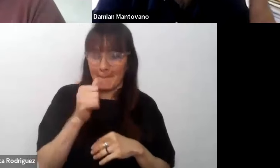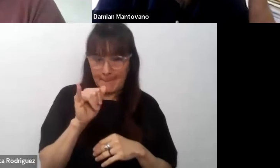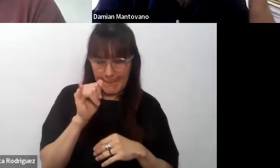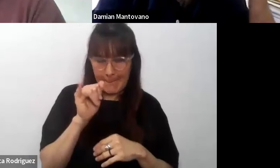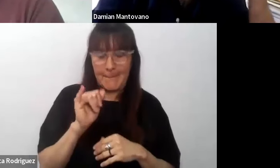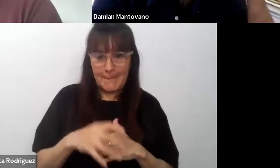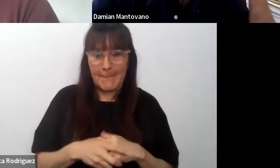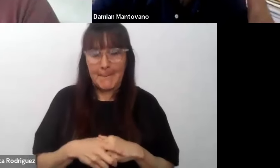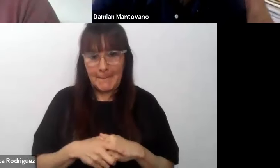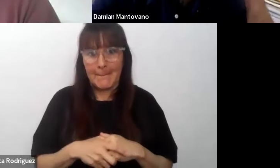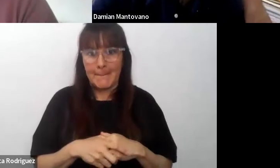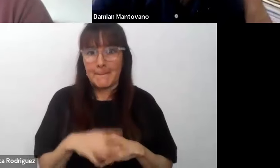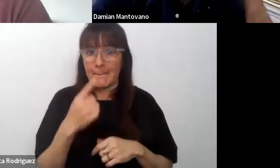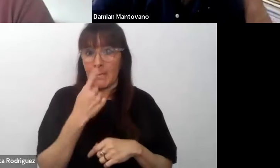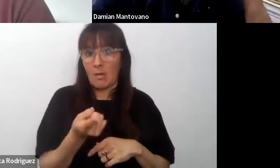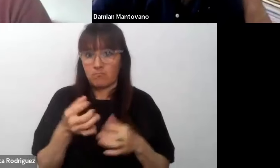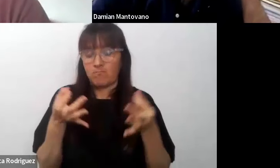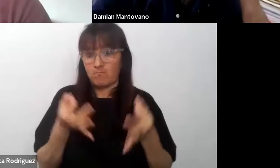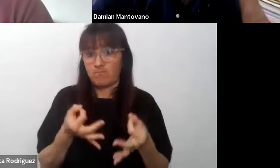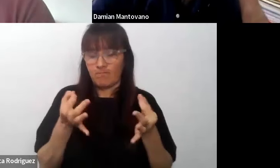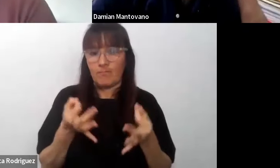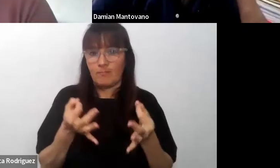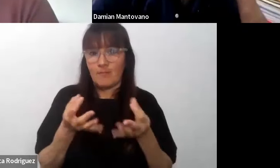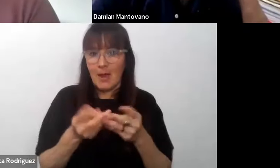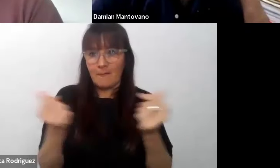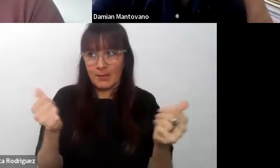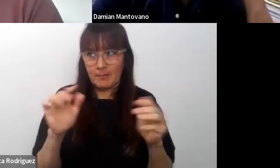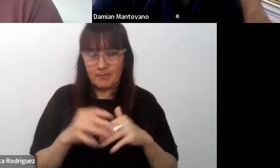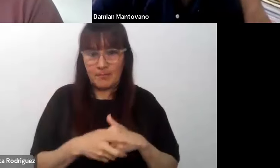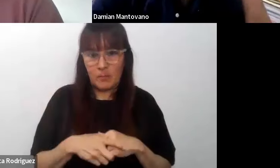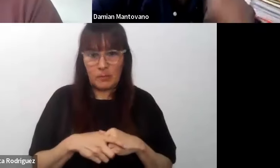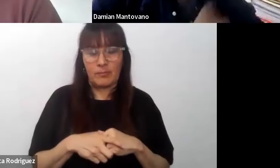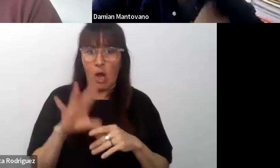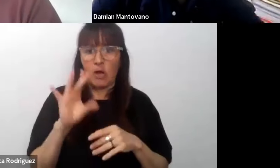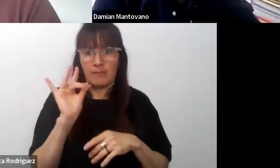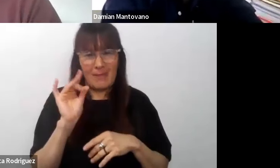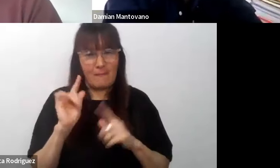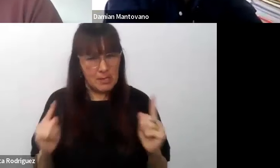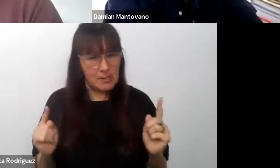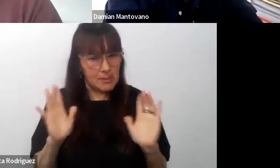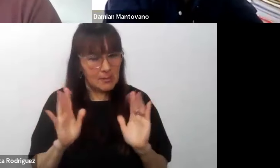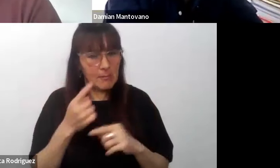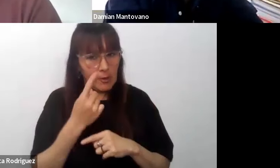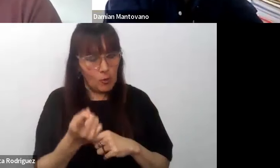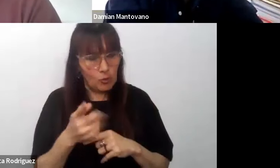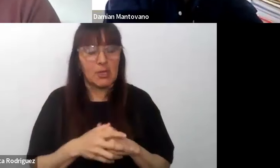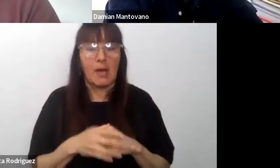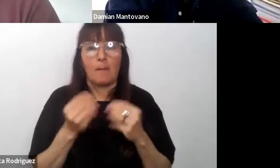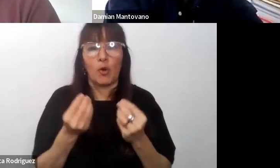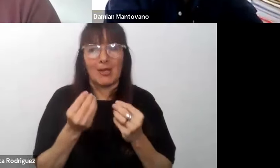es una buena pregunta para terminar es compleja porque hasta ahora